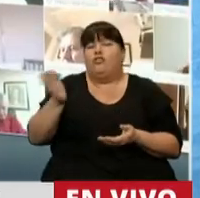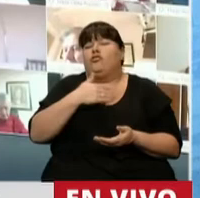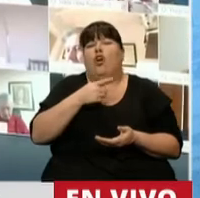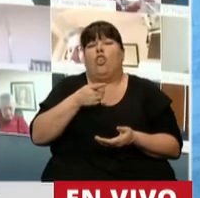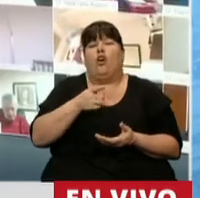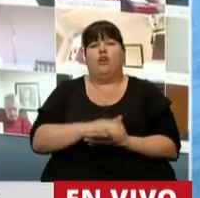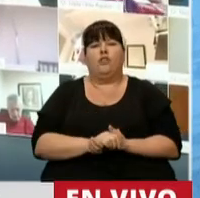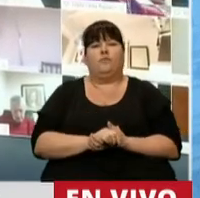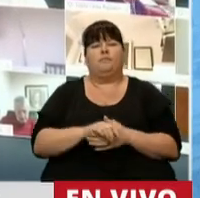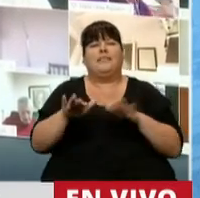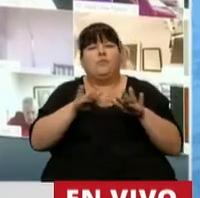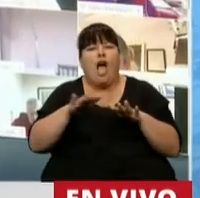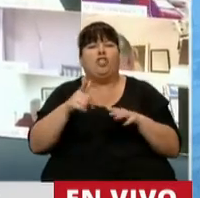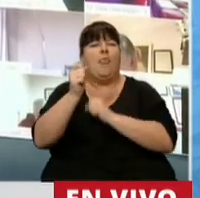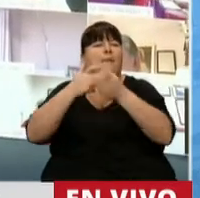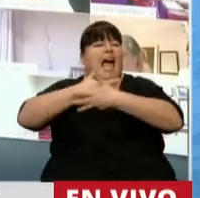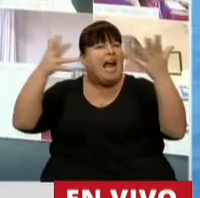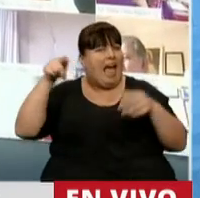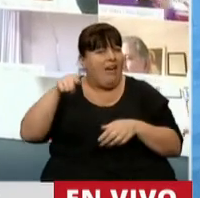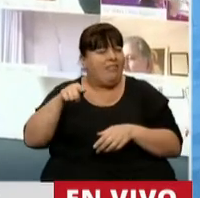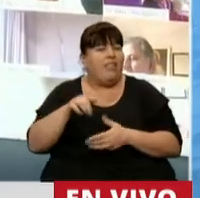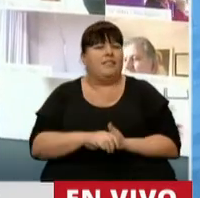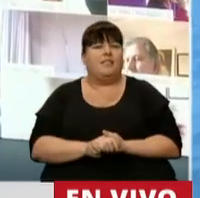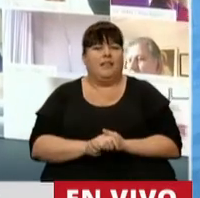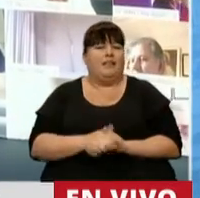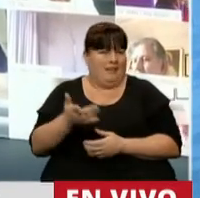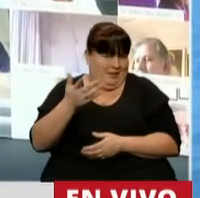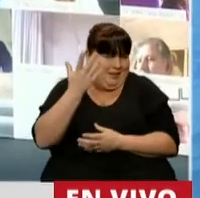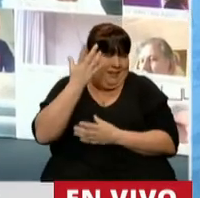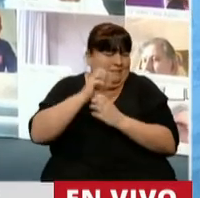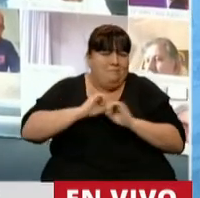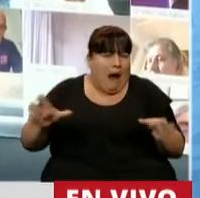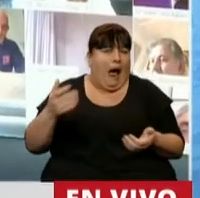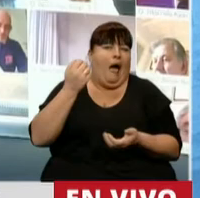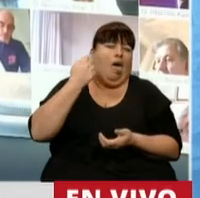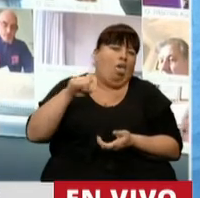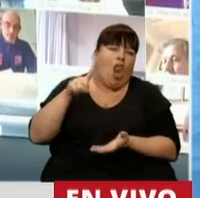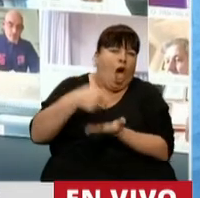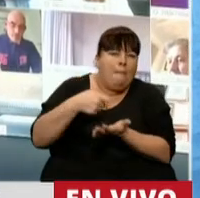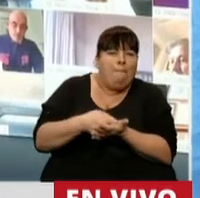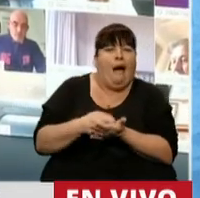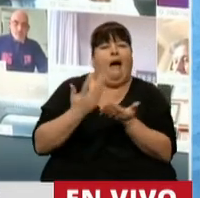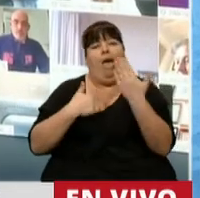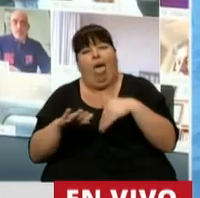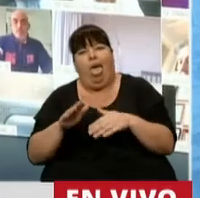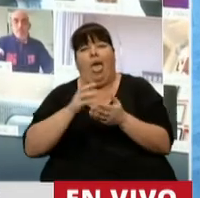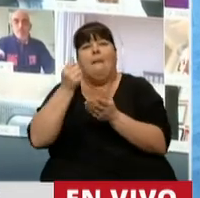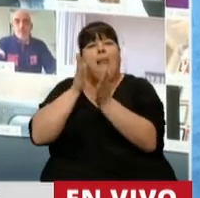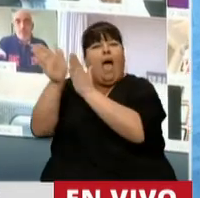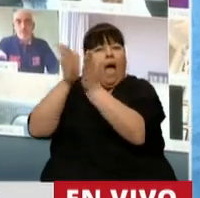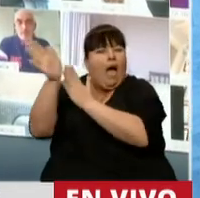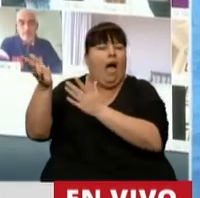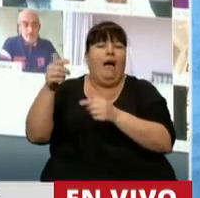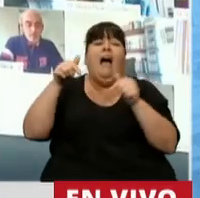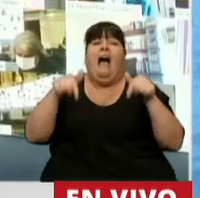situaciones de grandes empresas que han cometido delitos, que han evadido, que han eludido, etcétera, que han fugado,